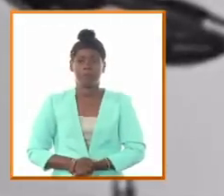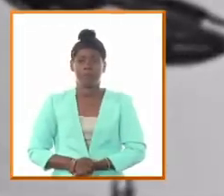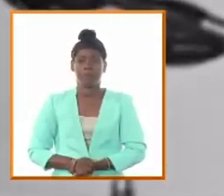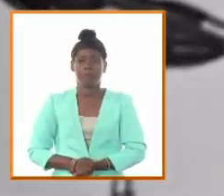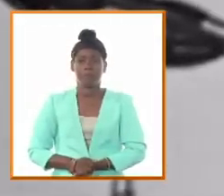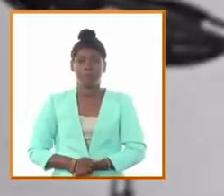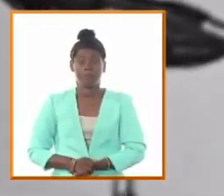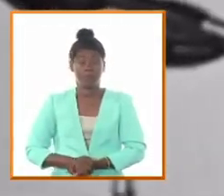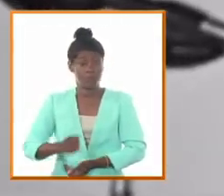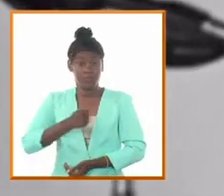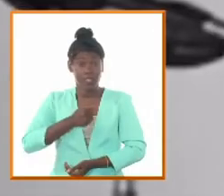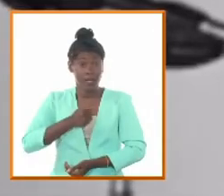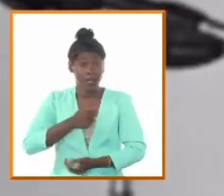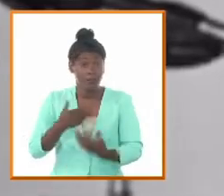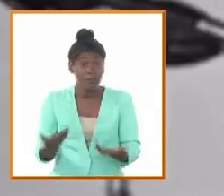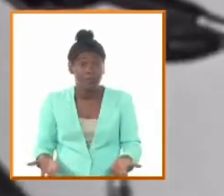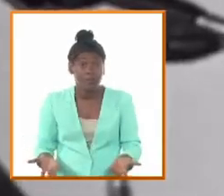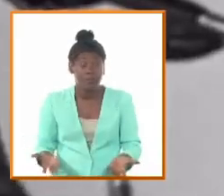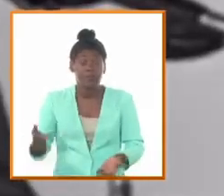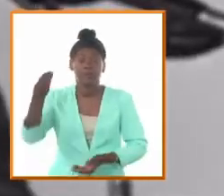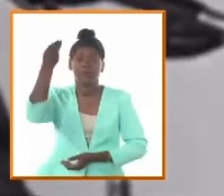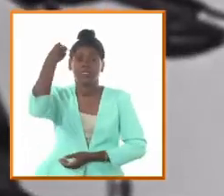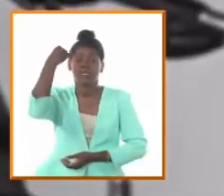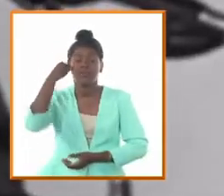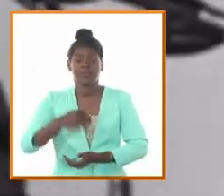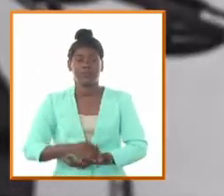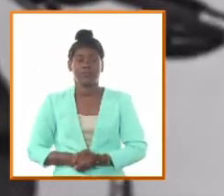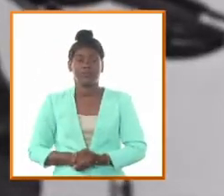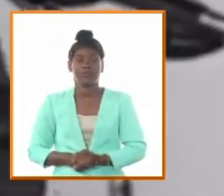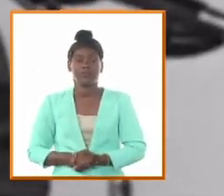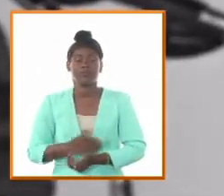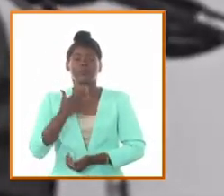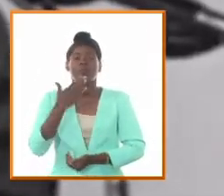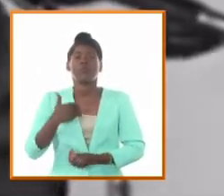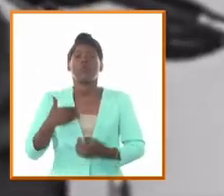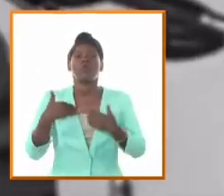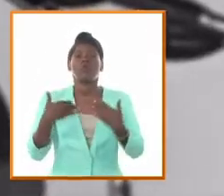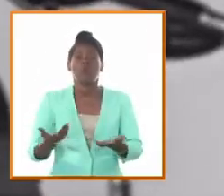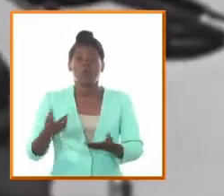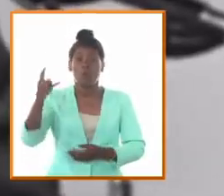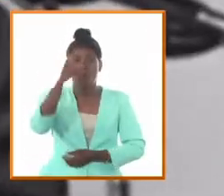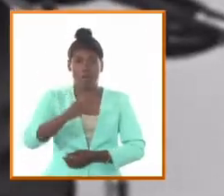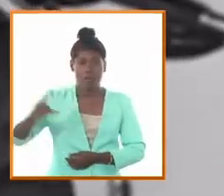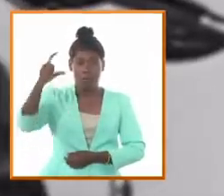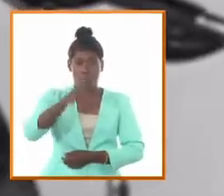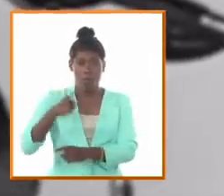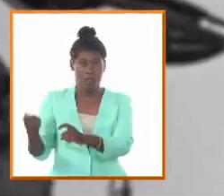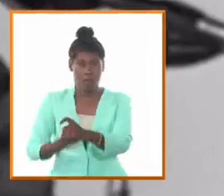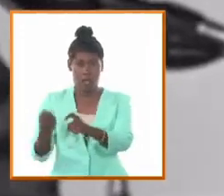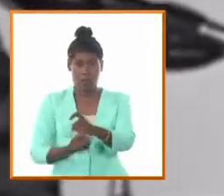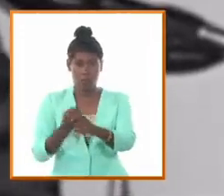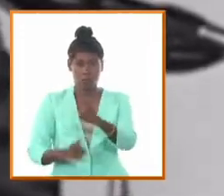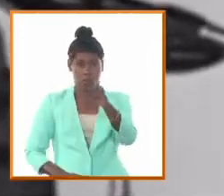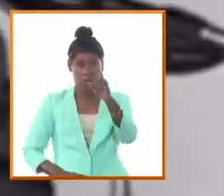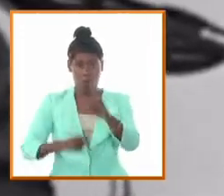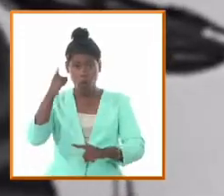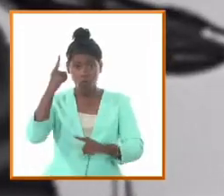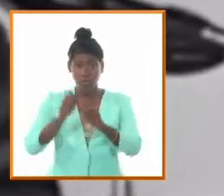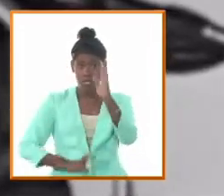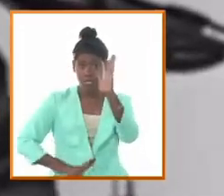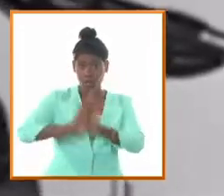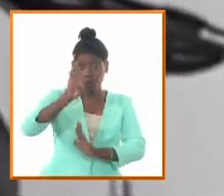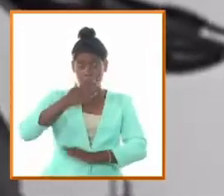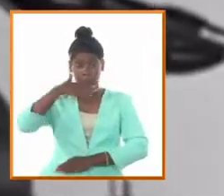y si queremos saber como deben ser los camagüeyanos en esta lucha contra la pobreza